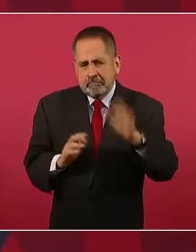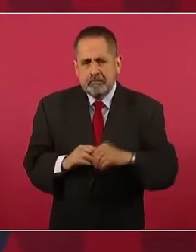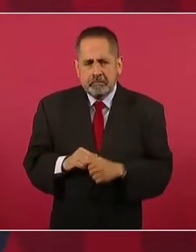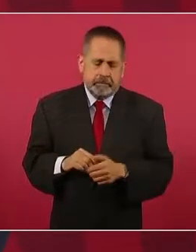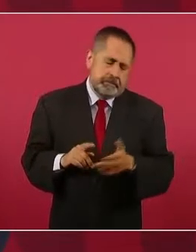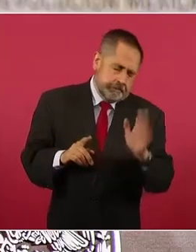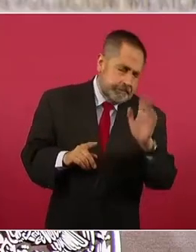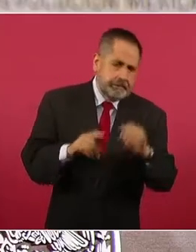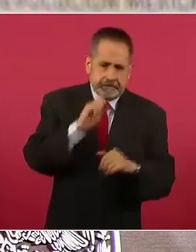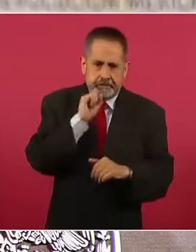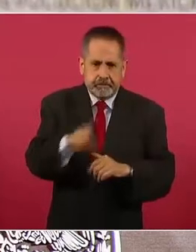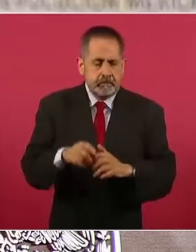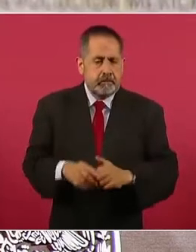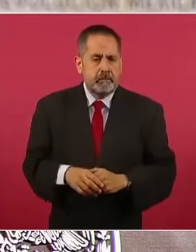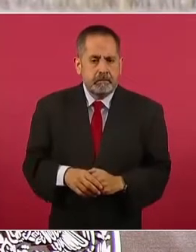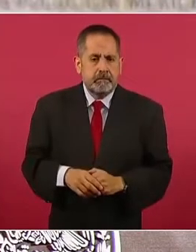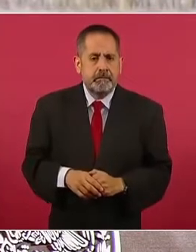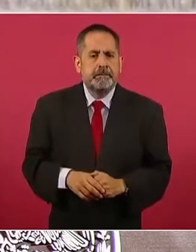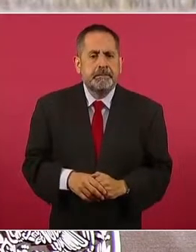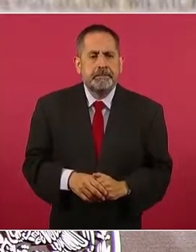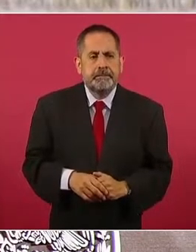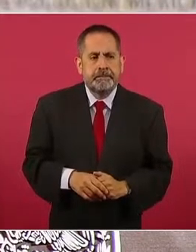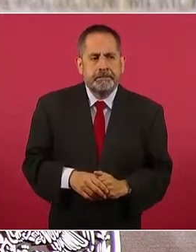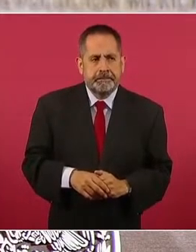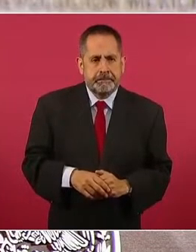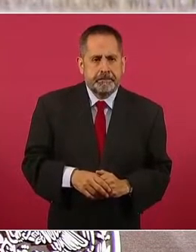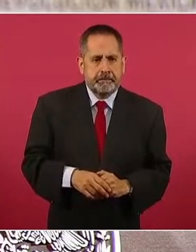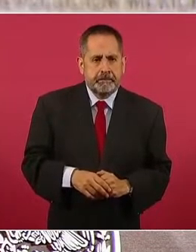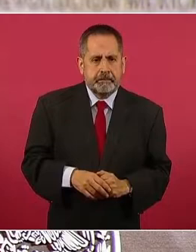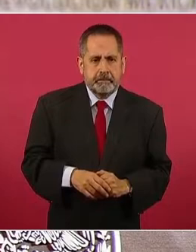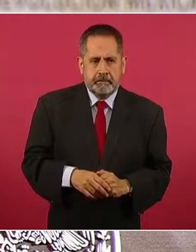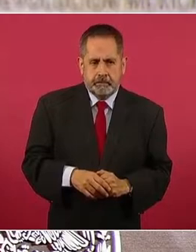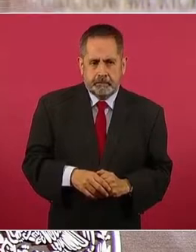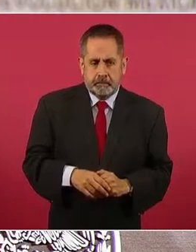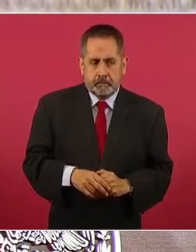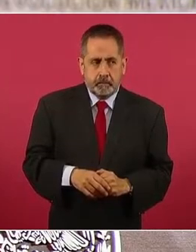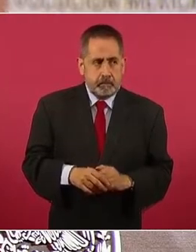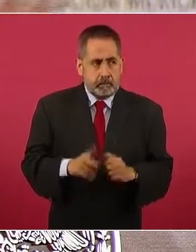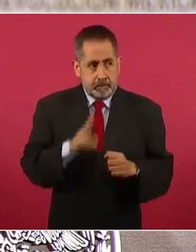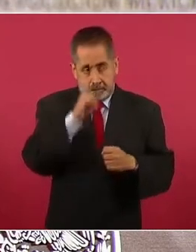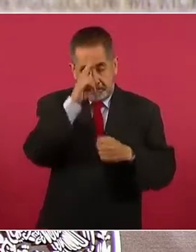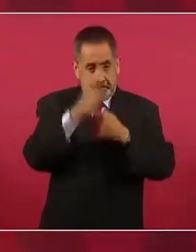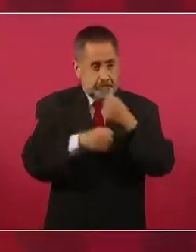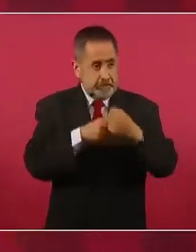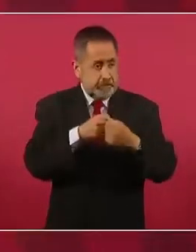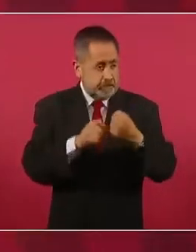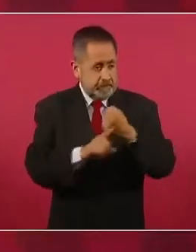también si la violencia se